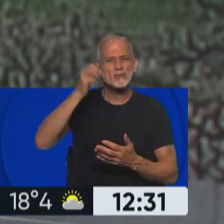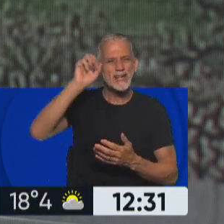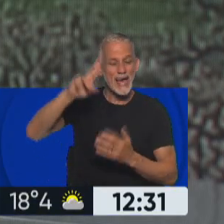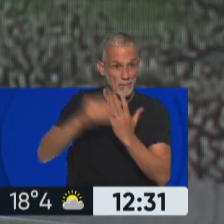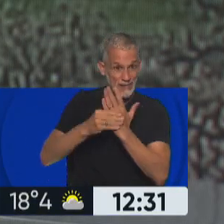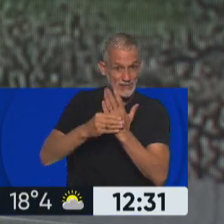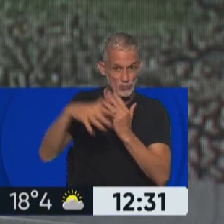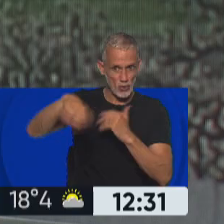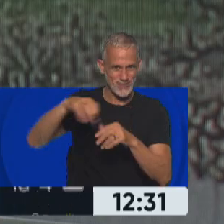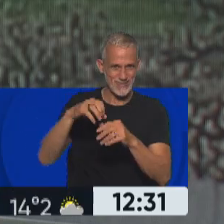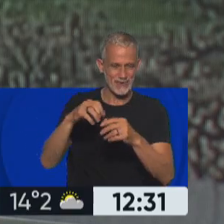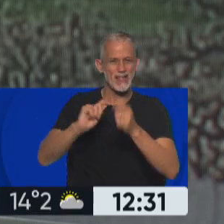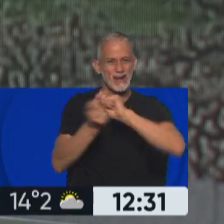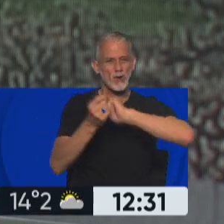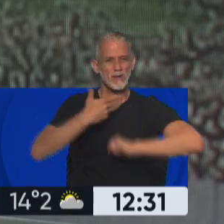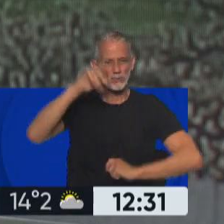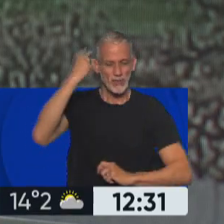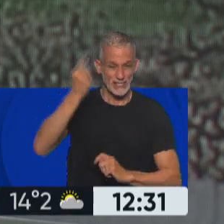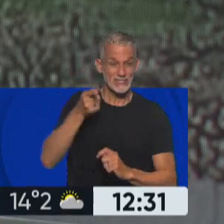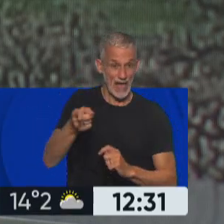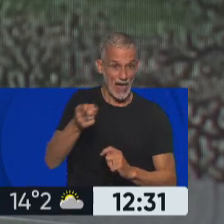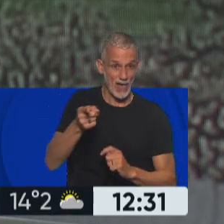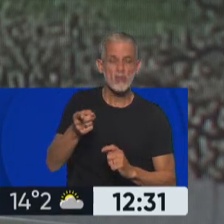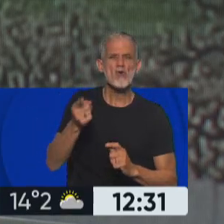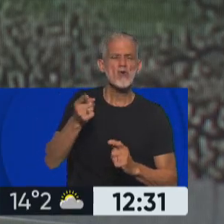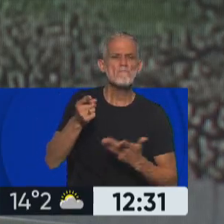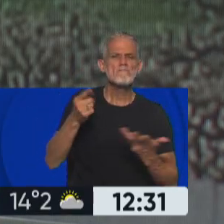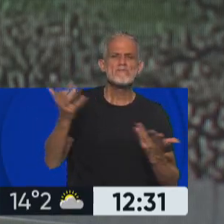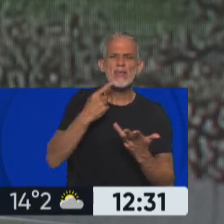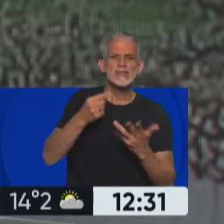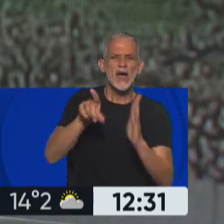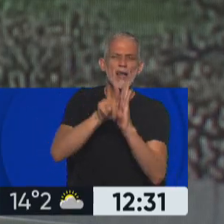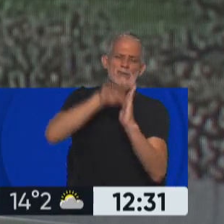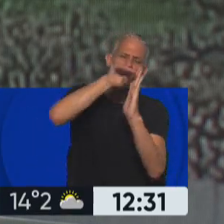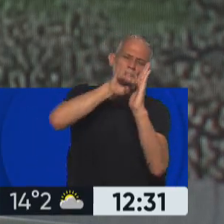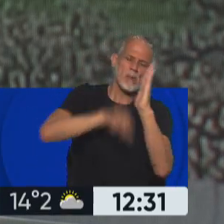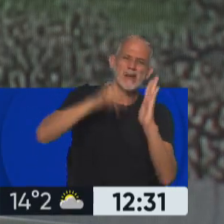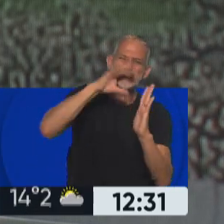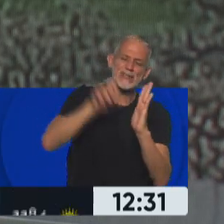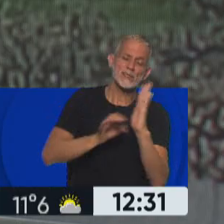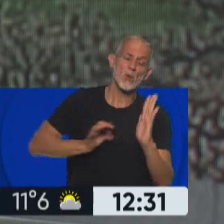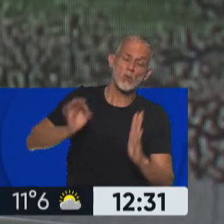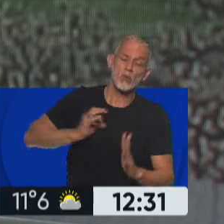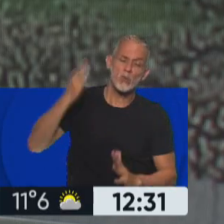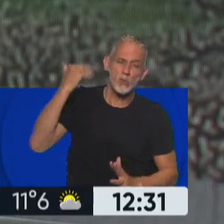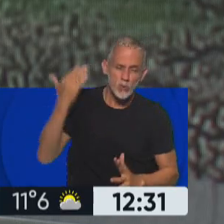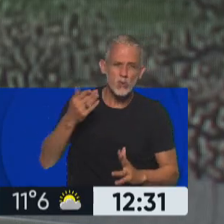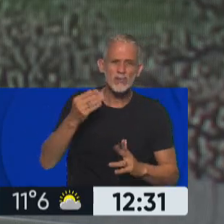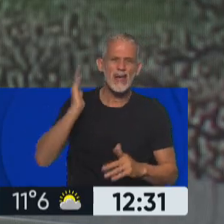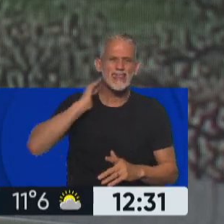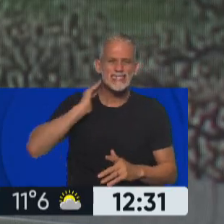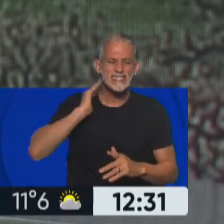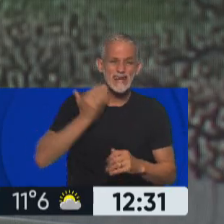Ministro del Área de Transformación del Estado desde la Regulación, decía que algunas de estas normativas que tienen muchos años, tienen que ver con 16